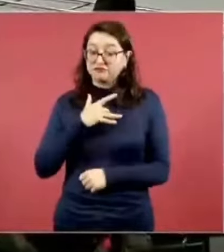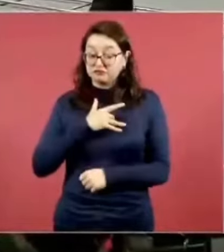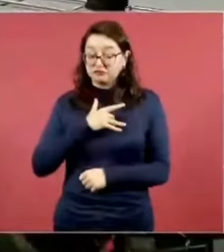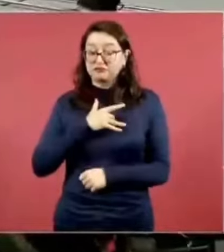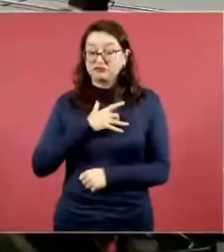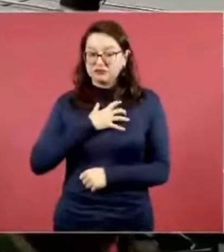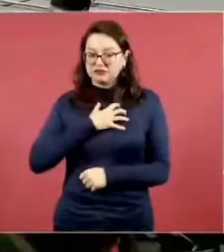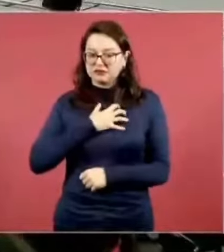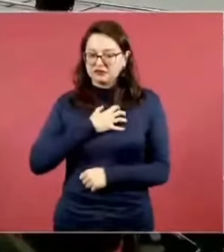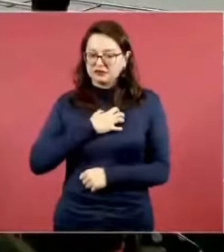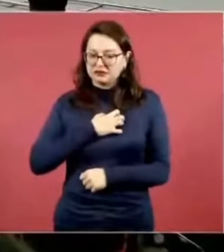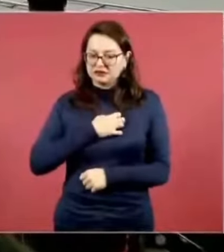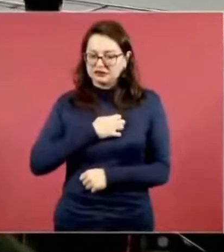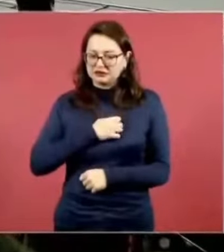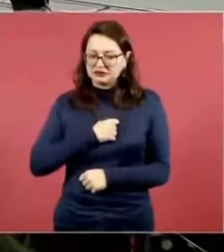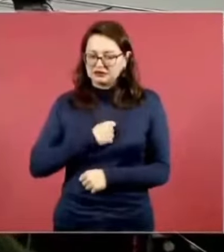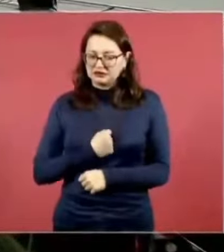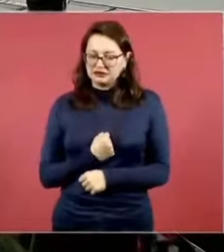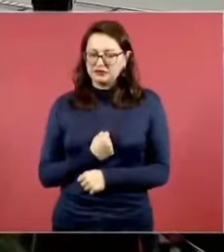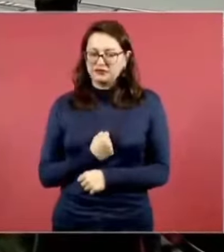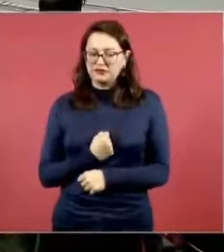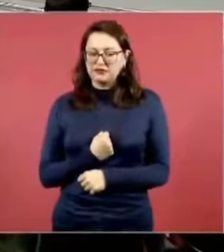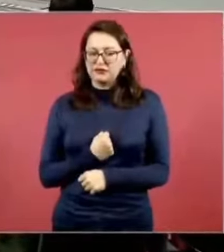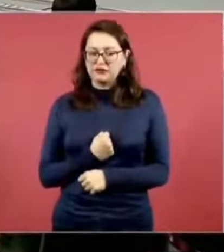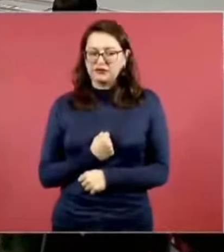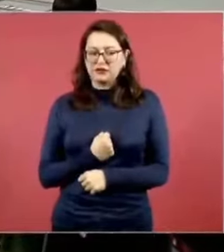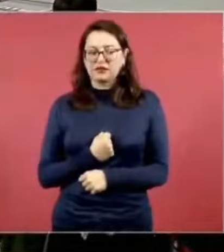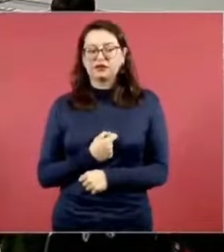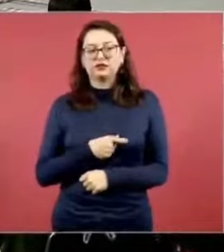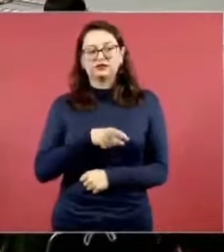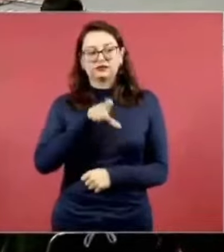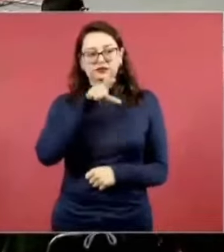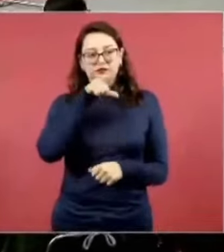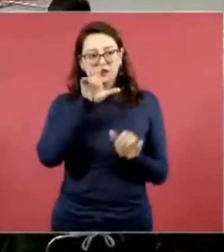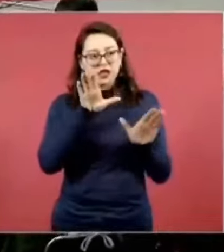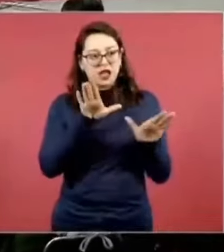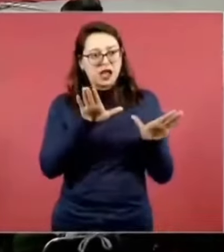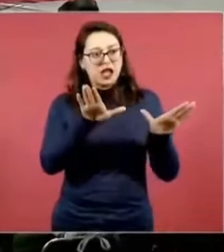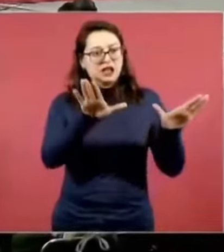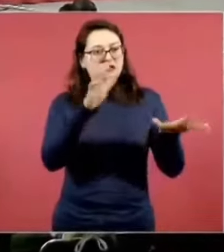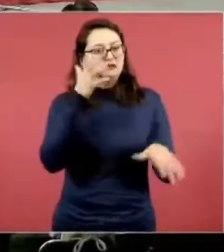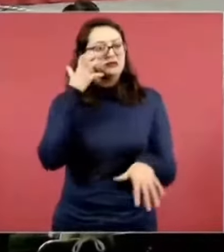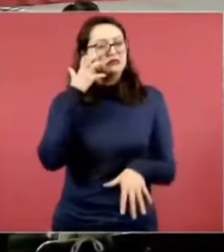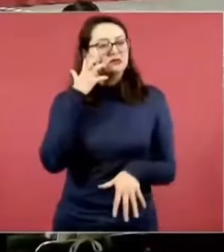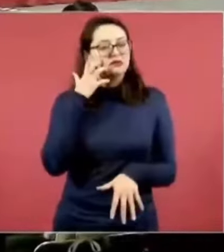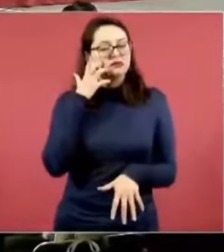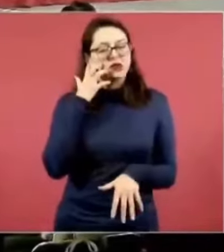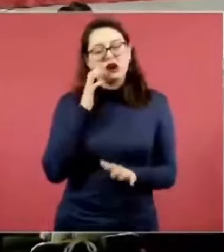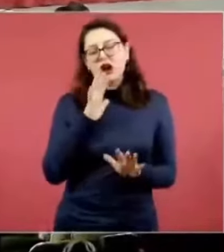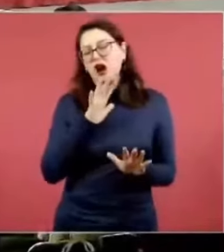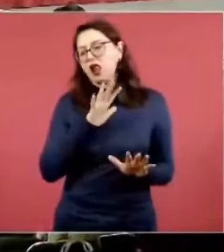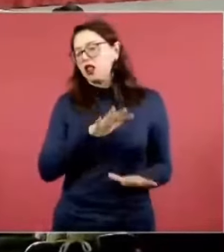adelgaza sus perfiles de águila y de león año de mil